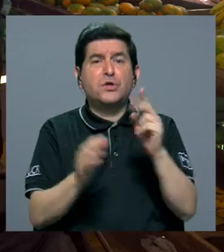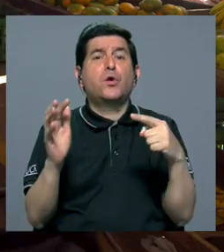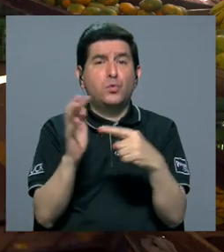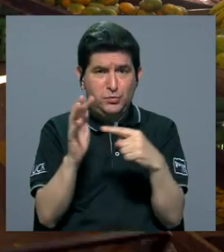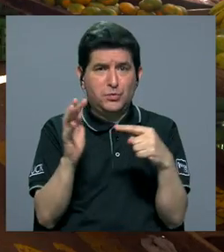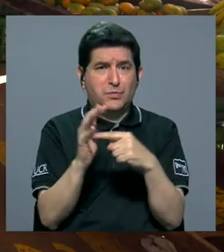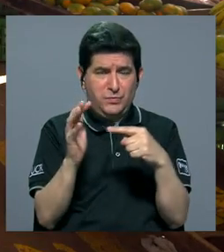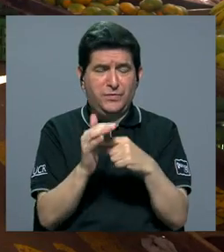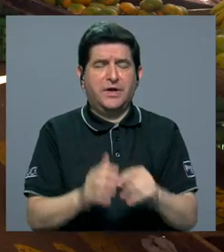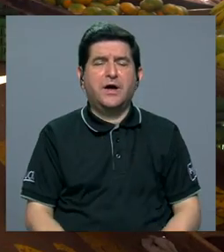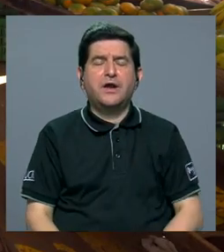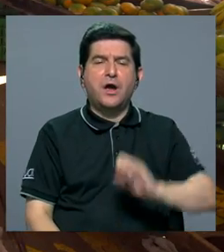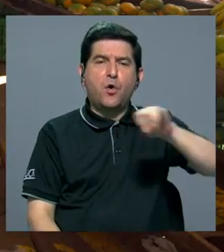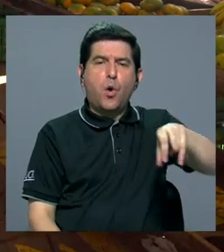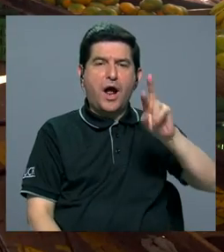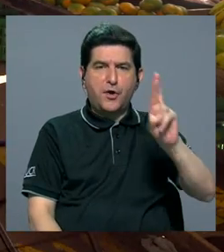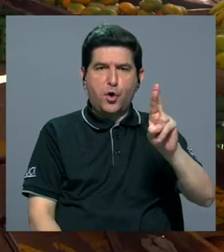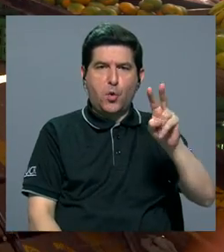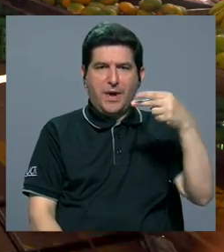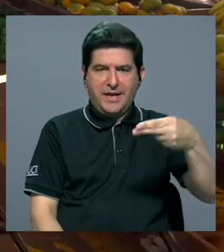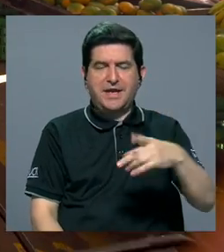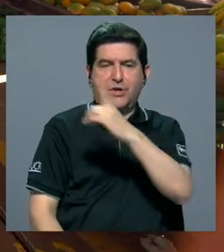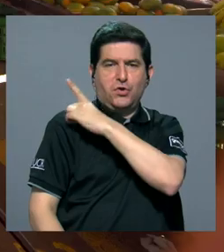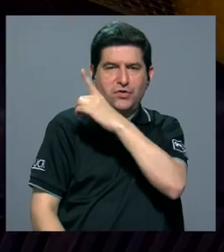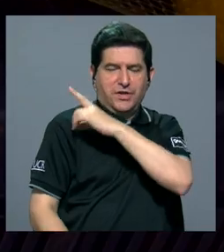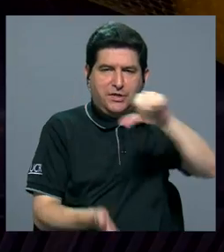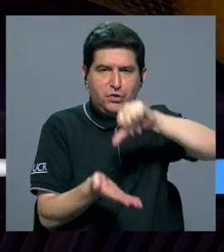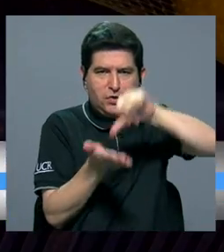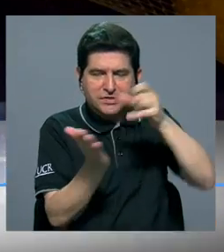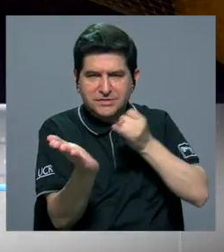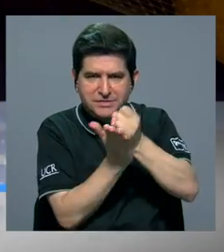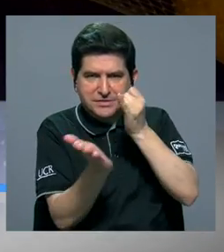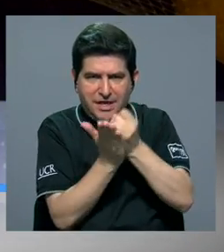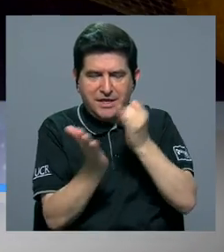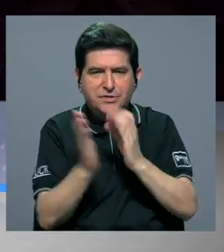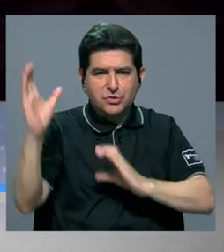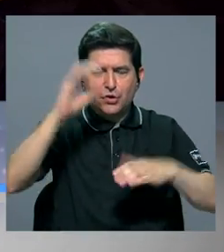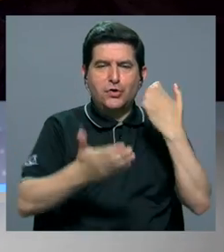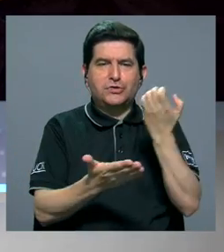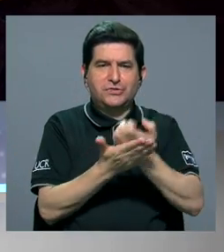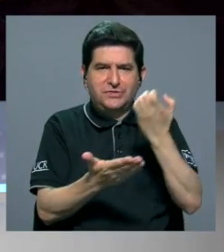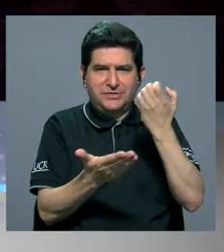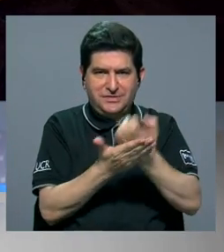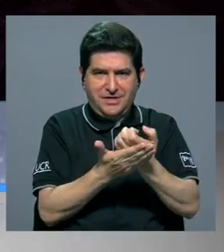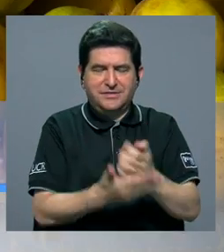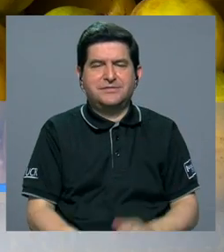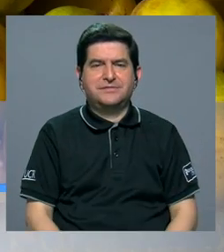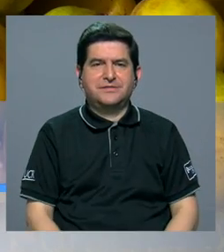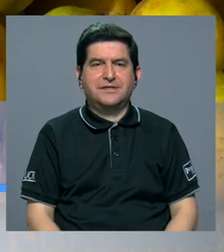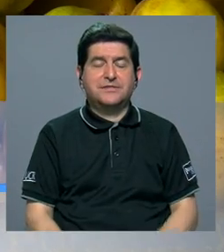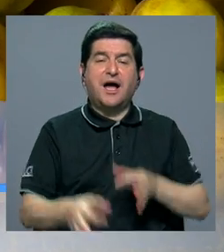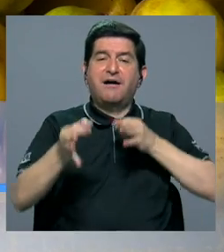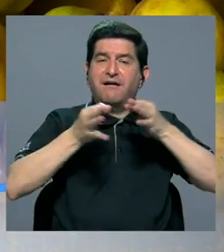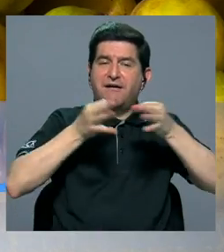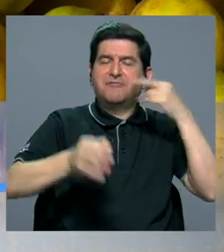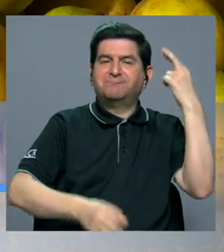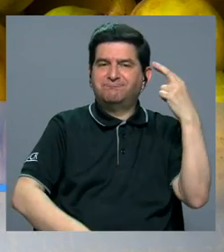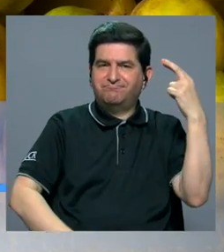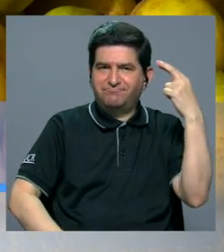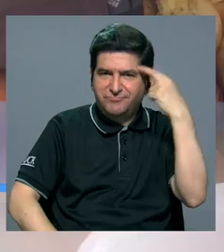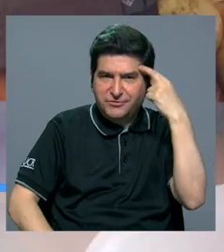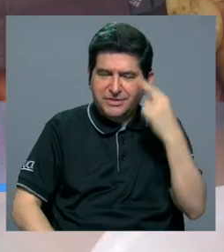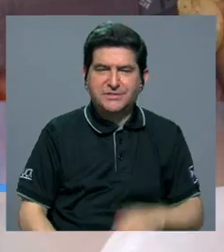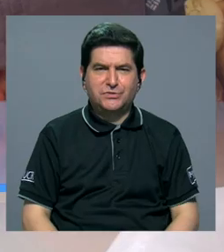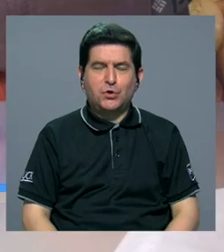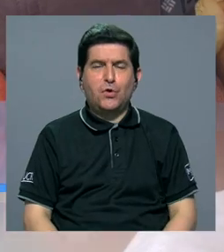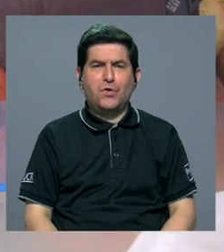popular. Juan Robalino Herrera, director del Centro de Investigaciones en Ciencias Económicas, explica las razones